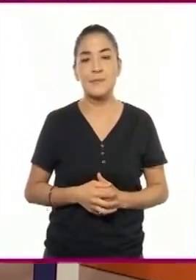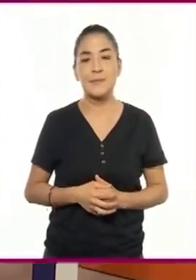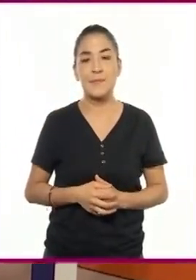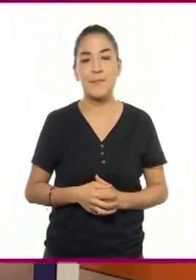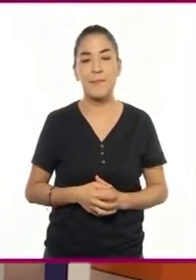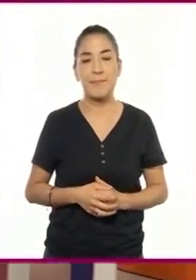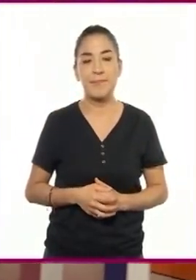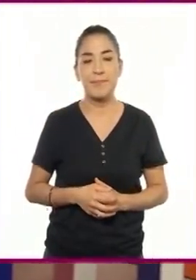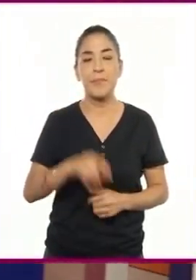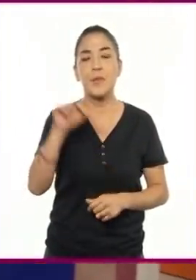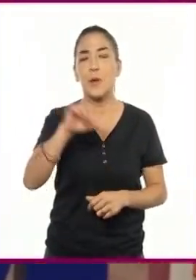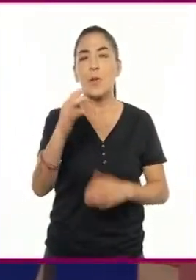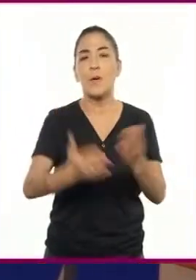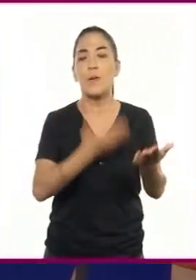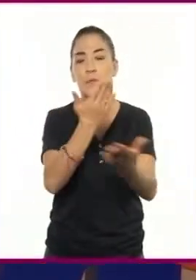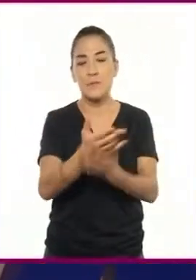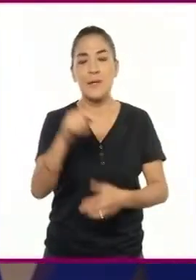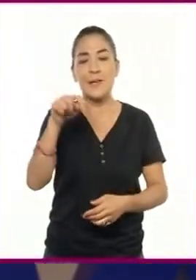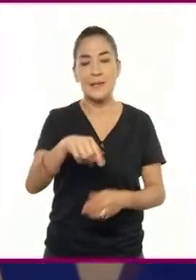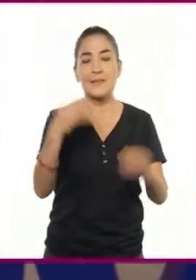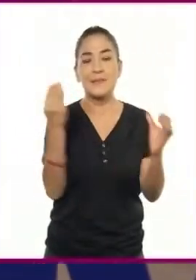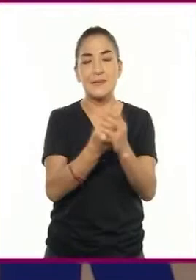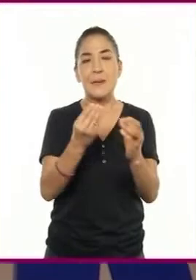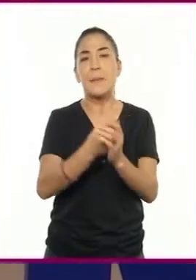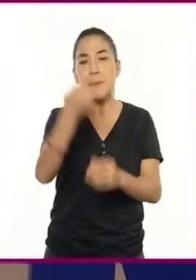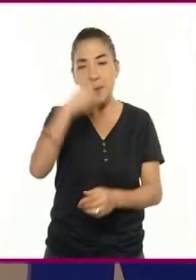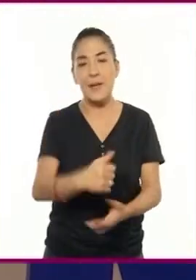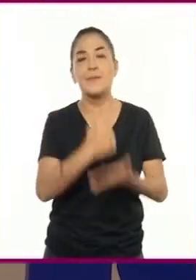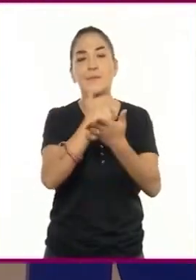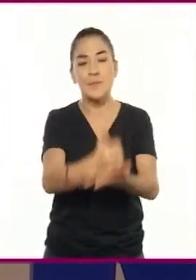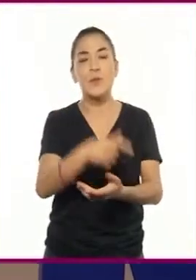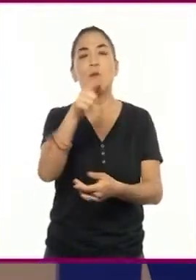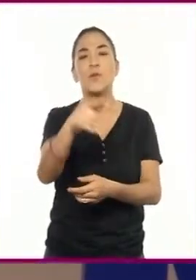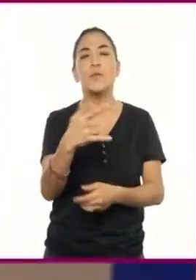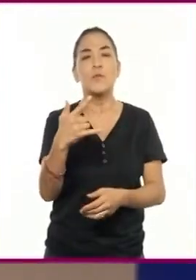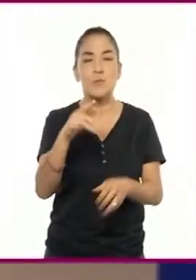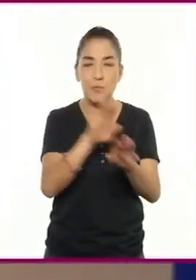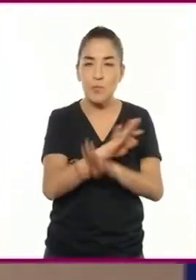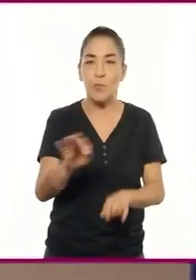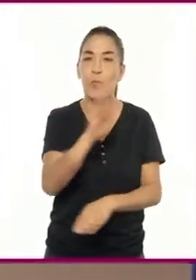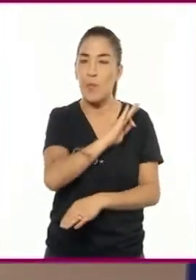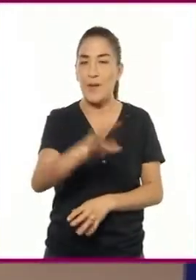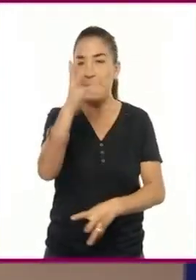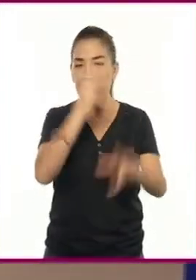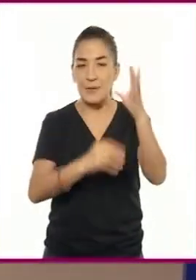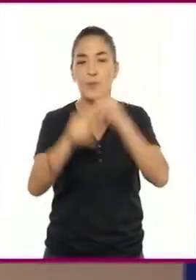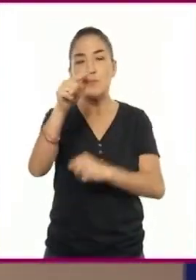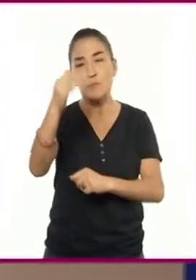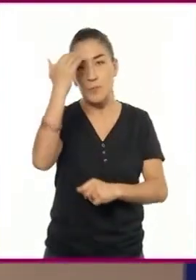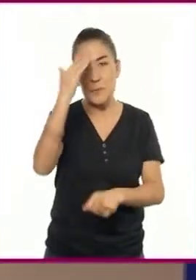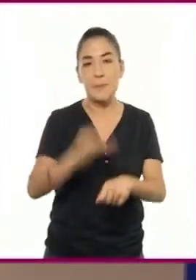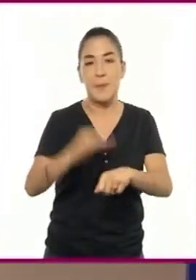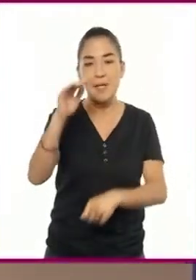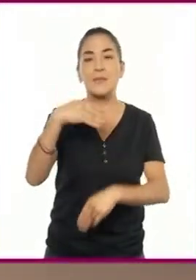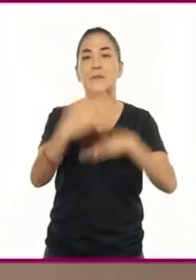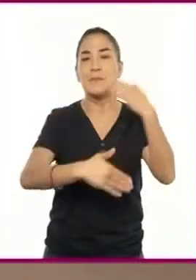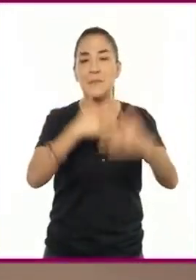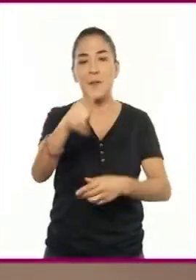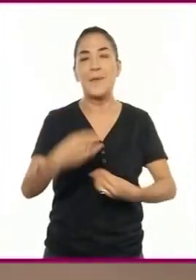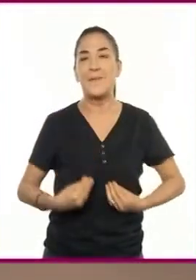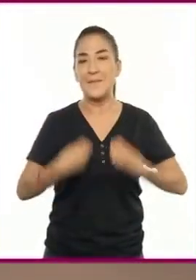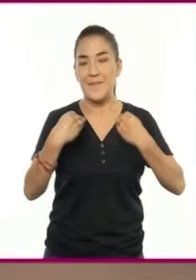Pues el propósito de estas sesiones es apoyarlos para que logren consolidar sus conocimientos y avanzar en su vida